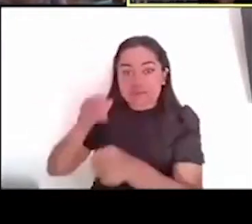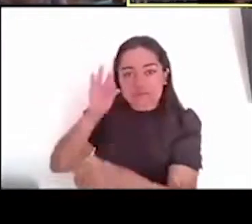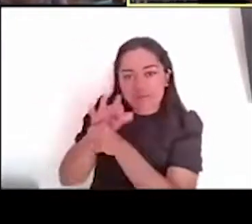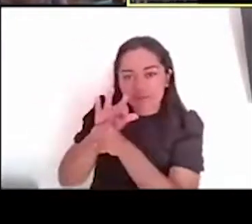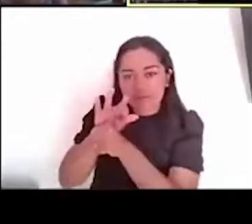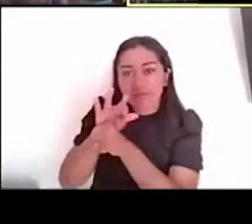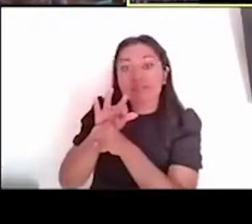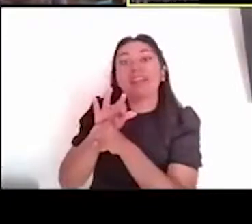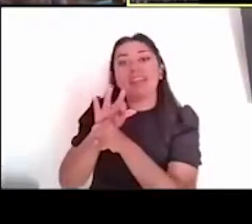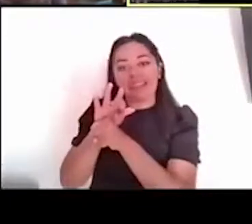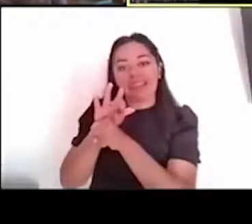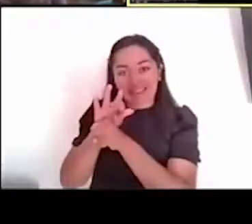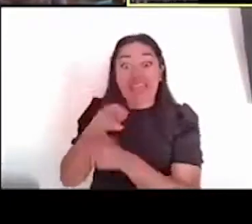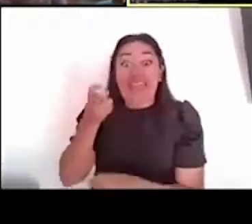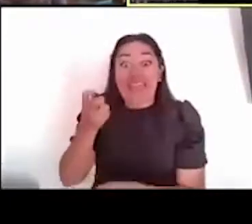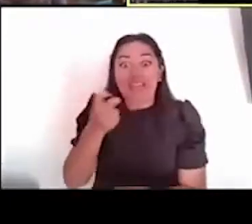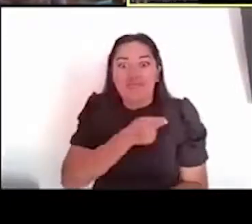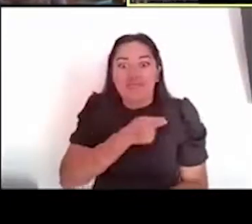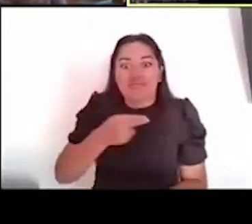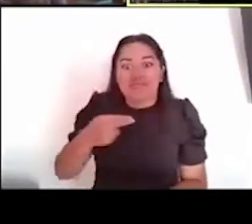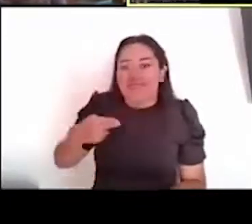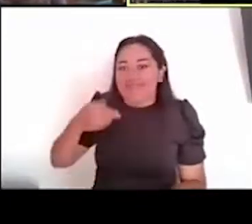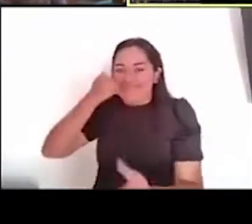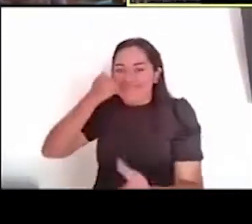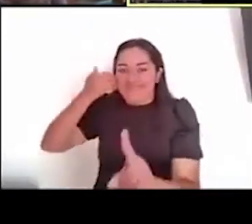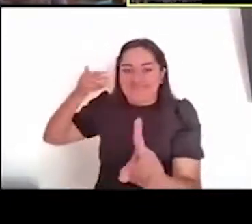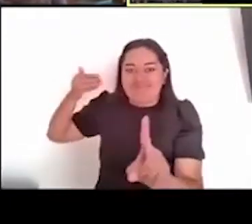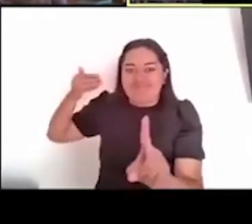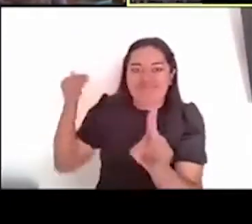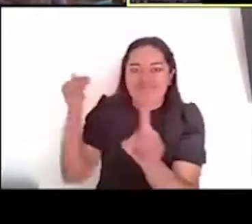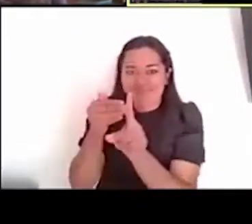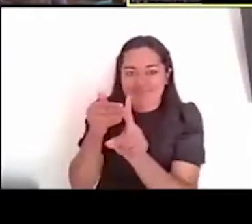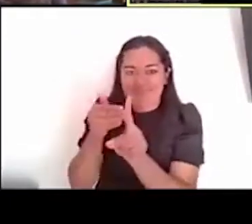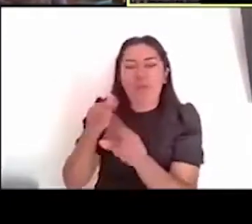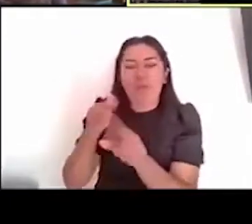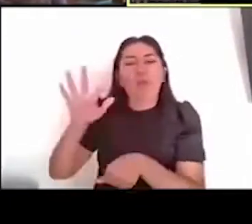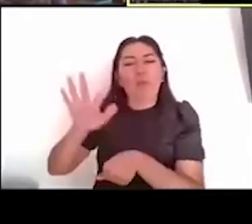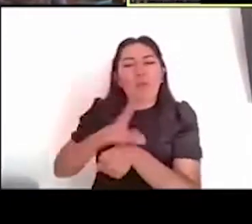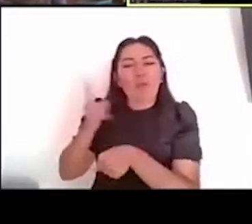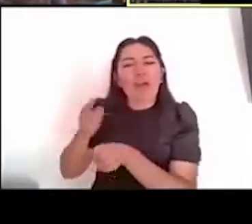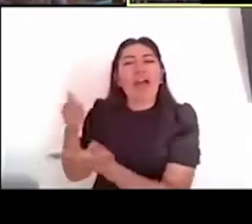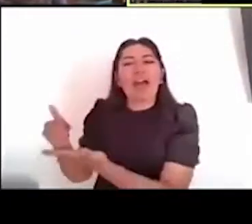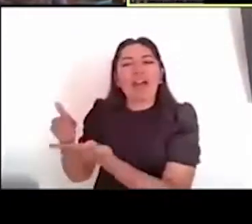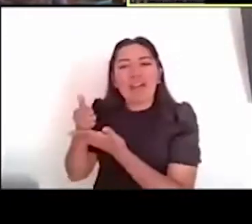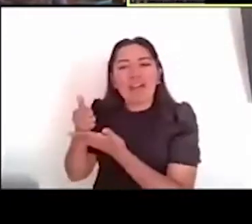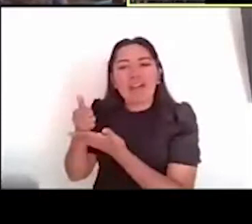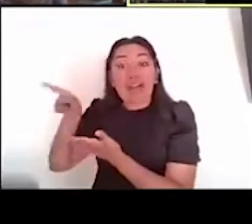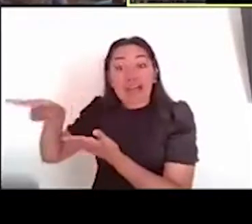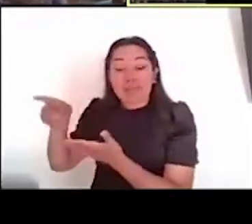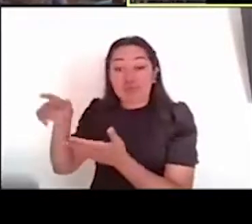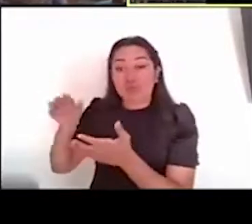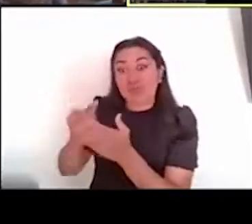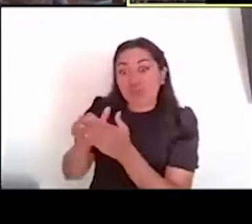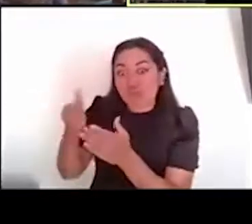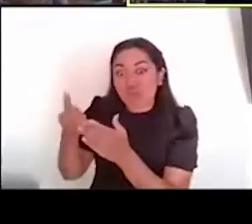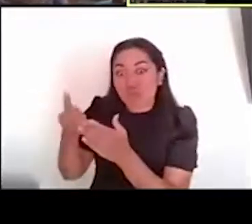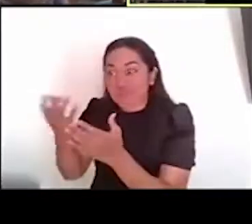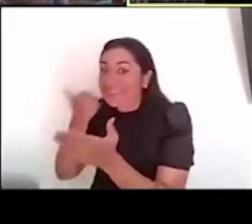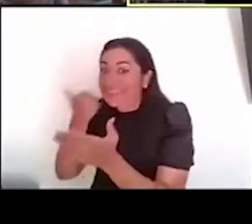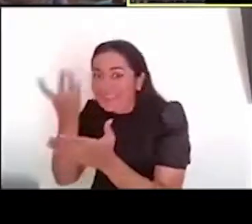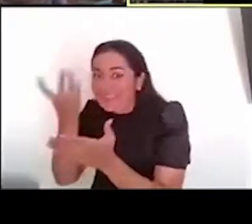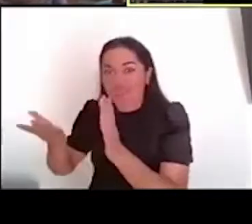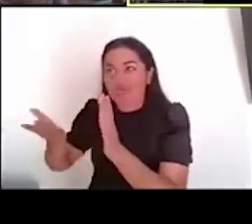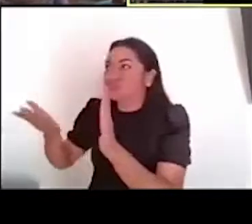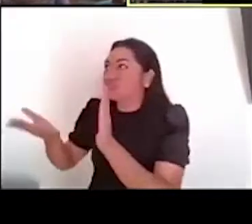la arqueología, porque nosotros estamos supeditados a las obras que se llevan a cabo, como son la rehabilitación de edificios